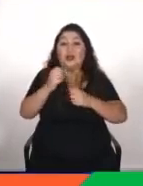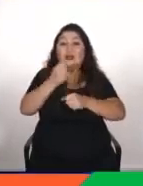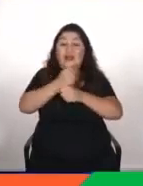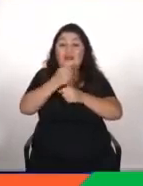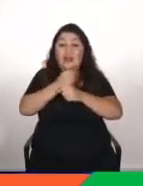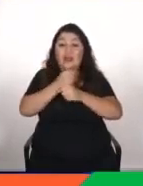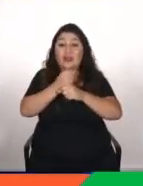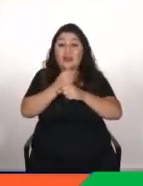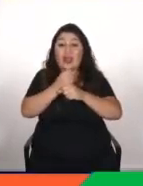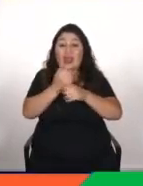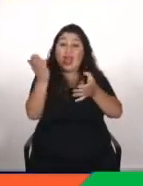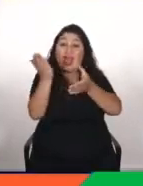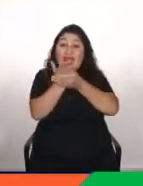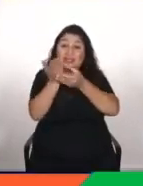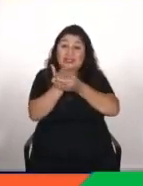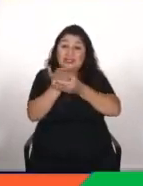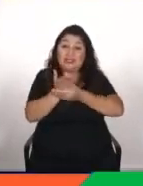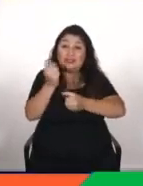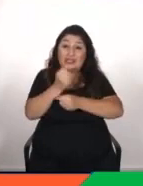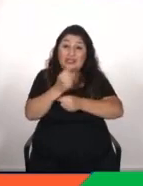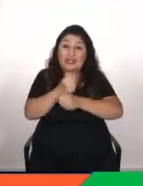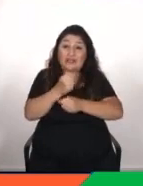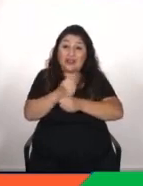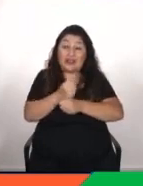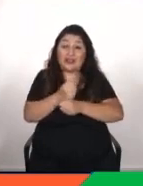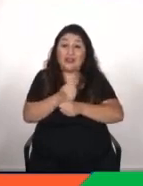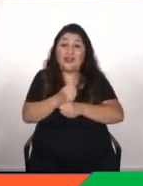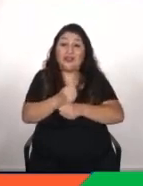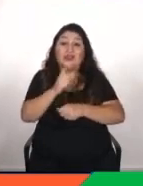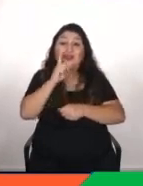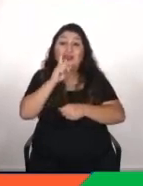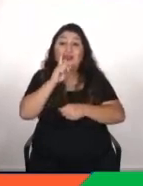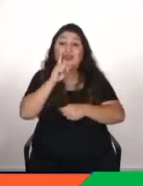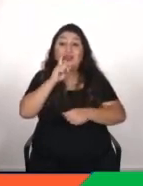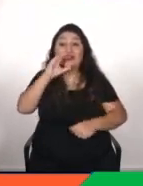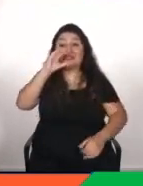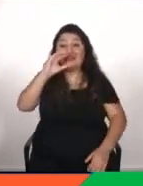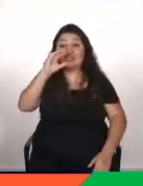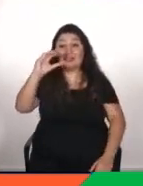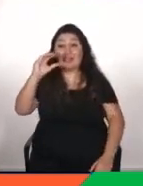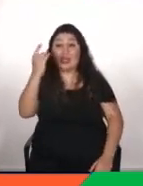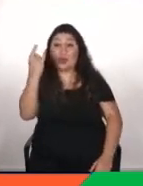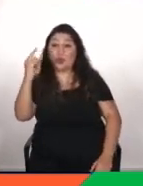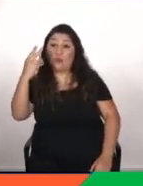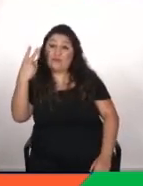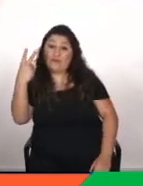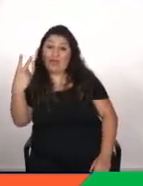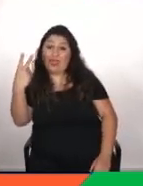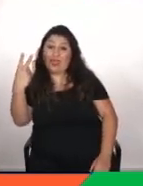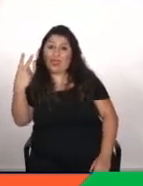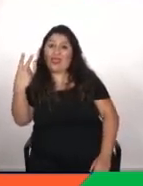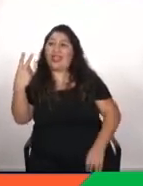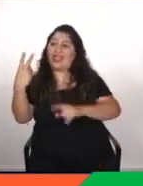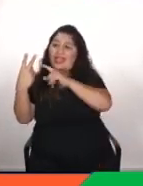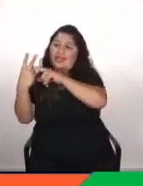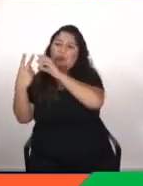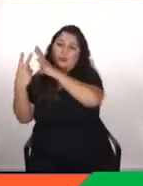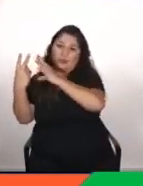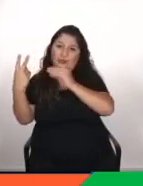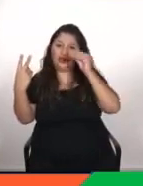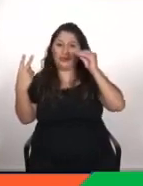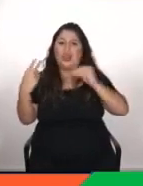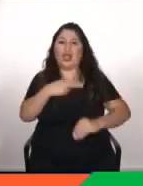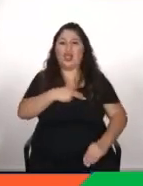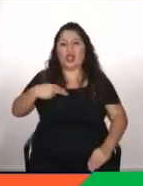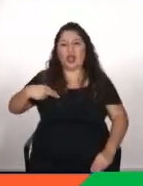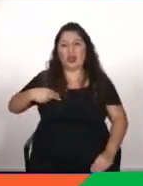a veces son los archivos comas separated value que son los puntos csv y ese sería el nombre del canal dot csv en inglés pero es que luego